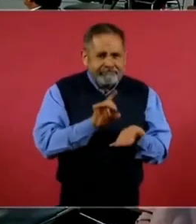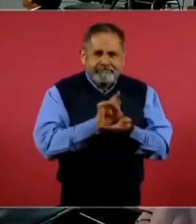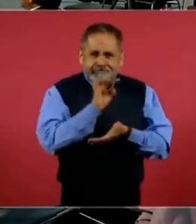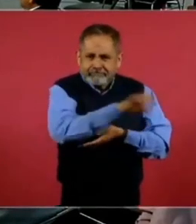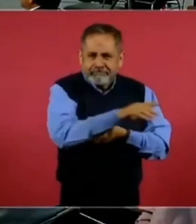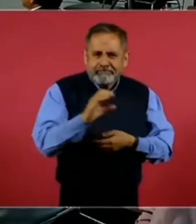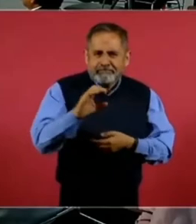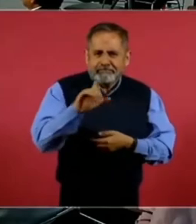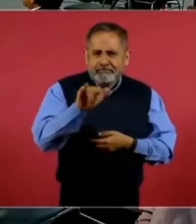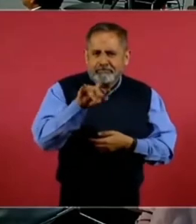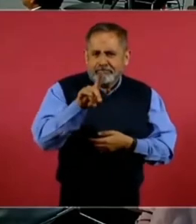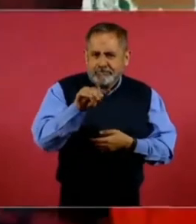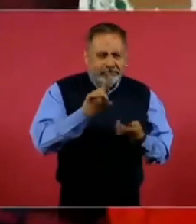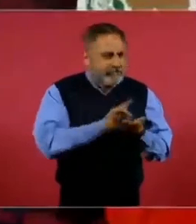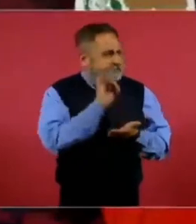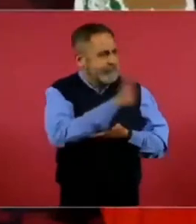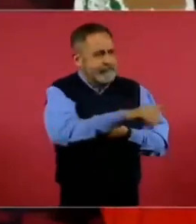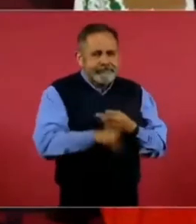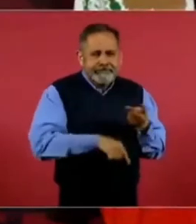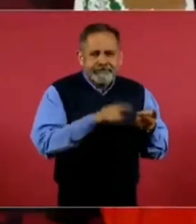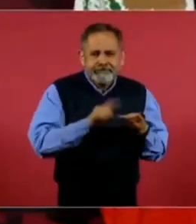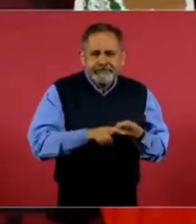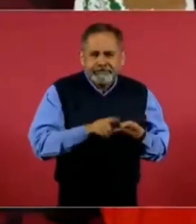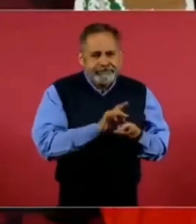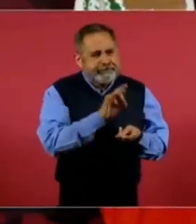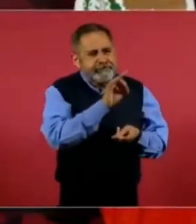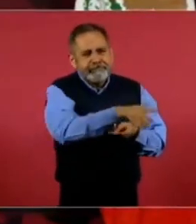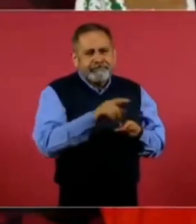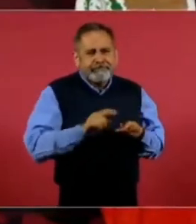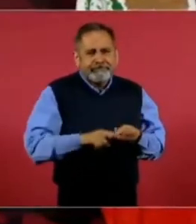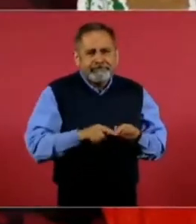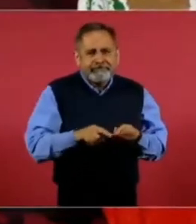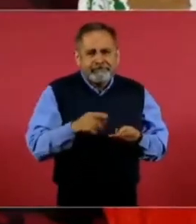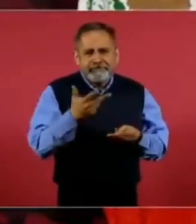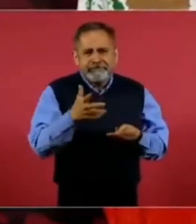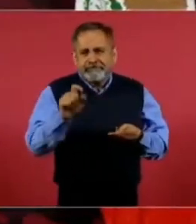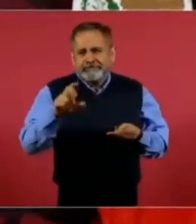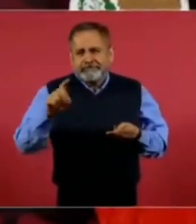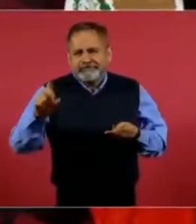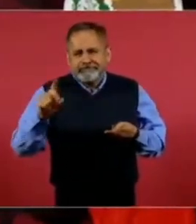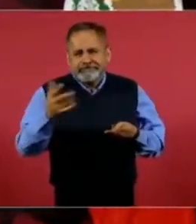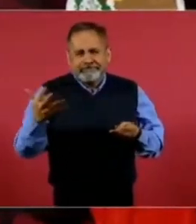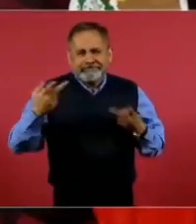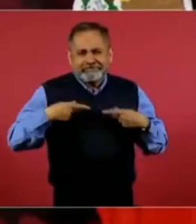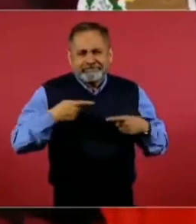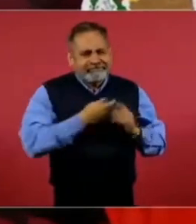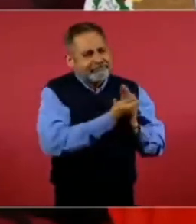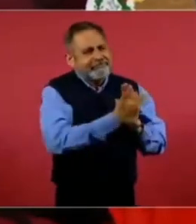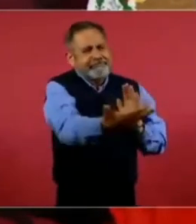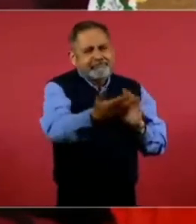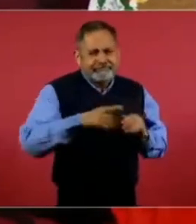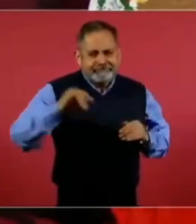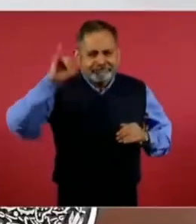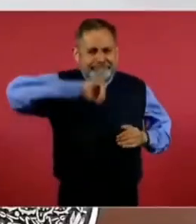a 10, a 20, 30, 50, a los jefes,